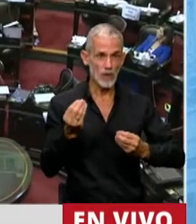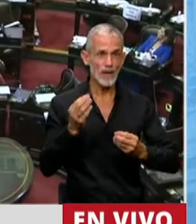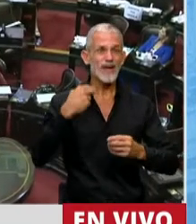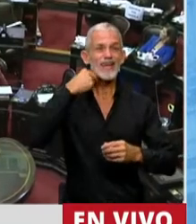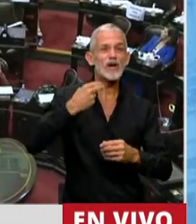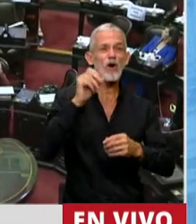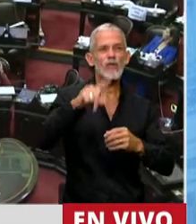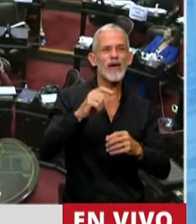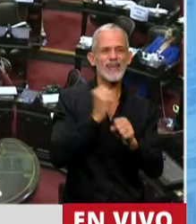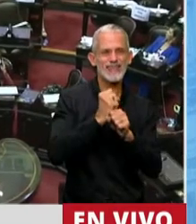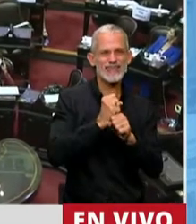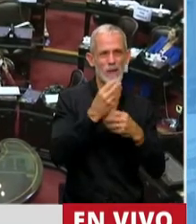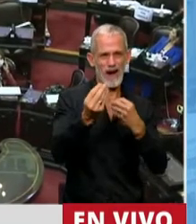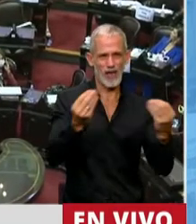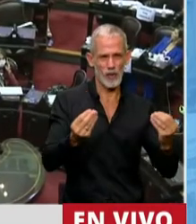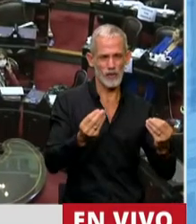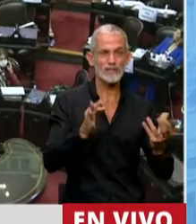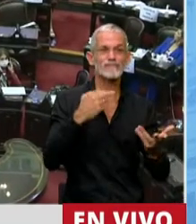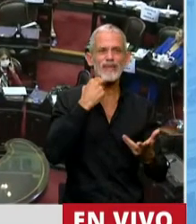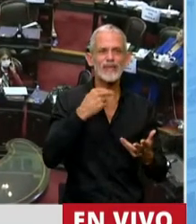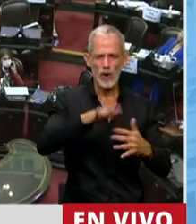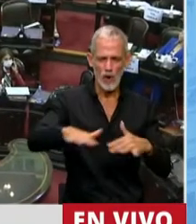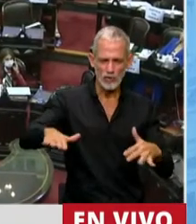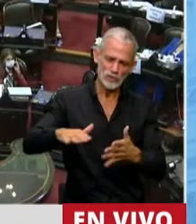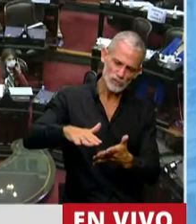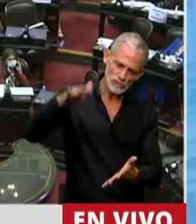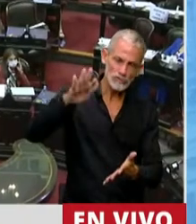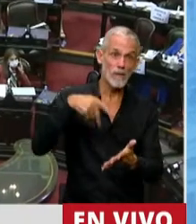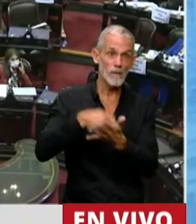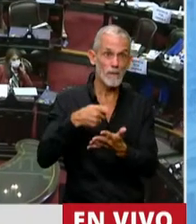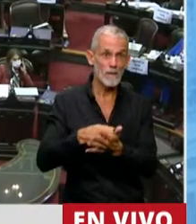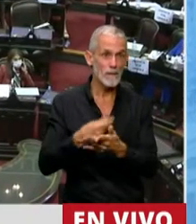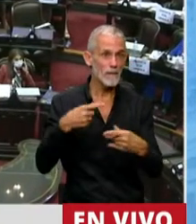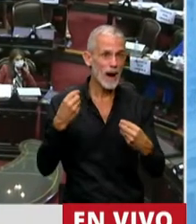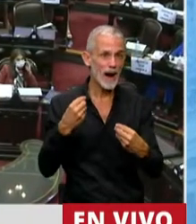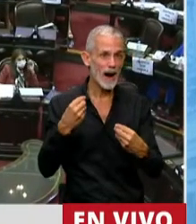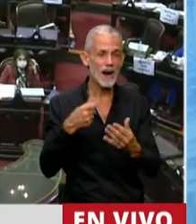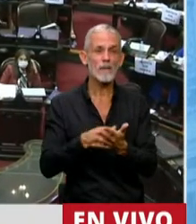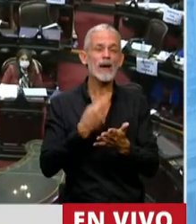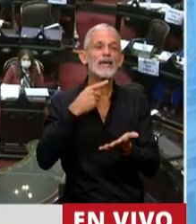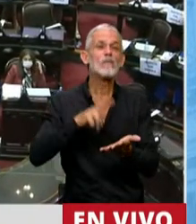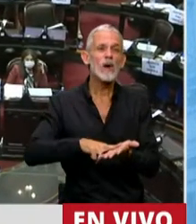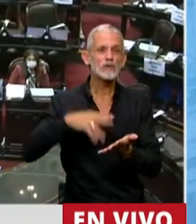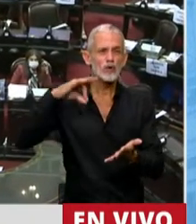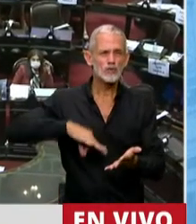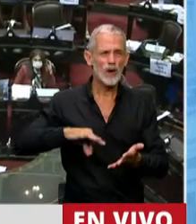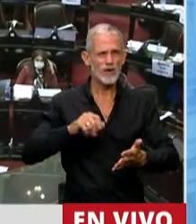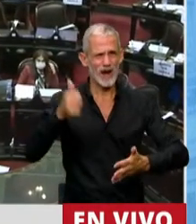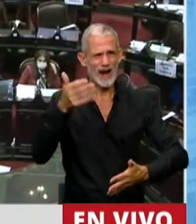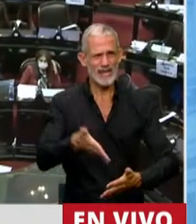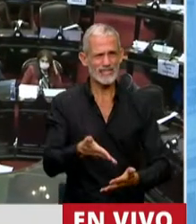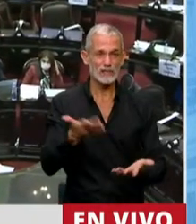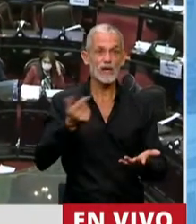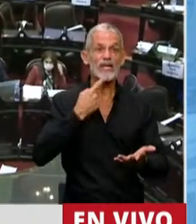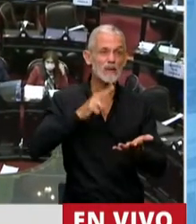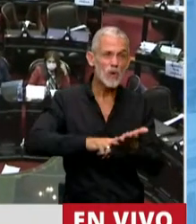de trabajadores, que son hijos de trabajadores que pagan un impuesto al salario, y que por ese